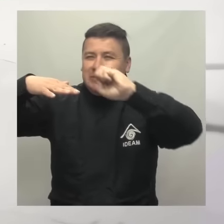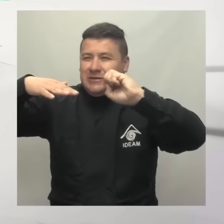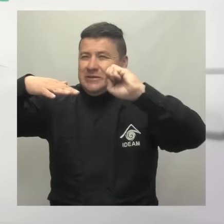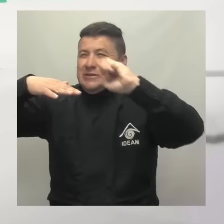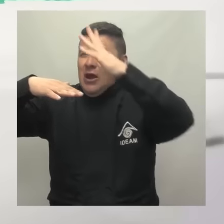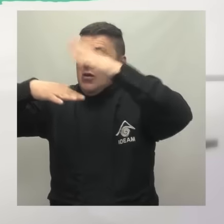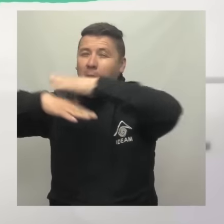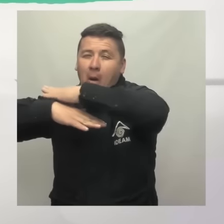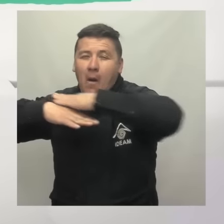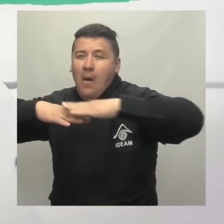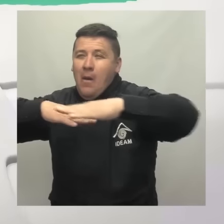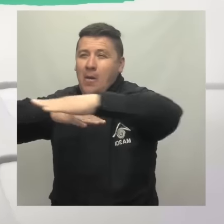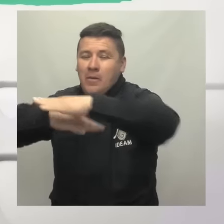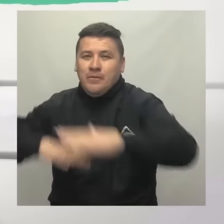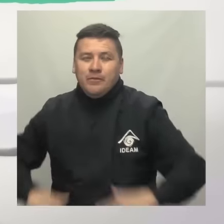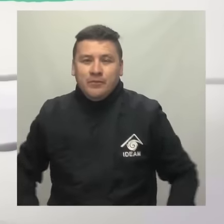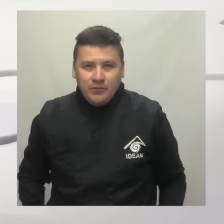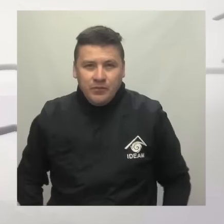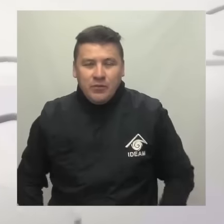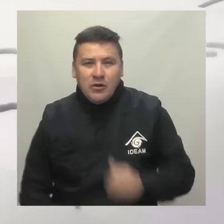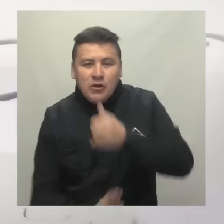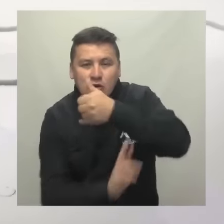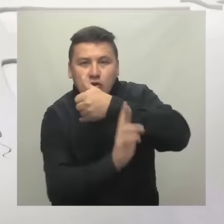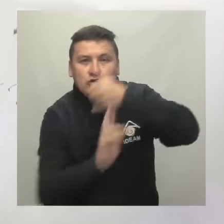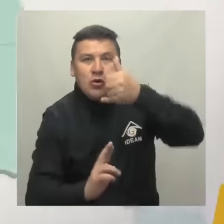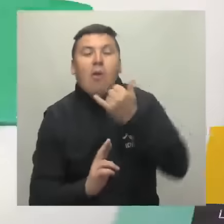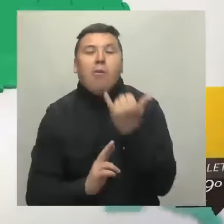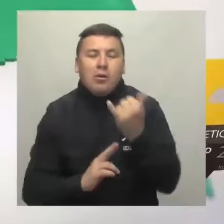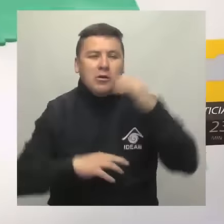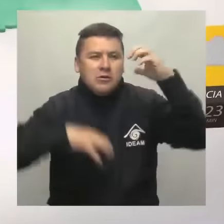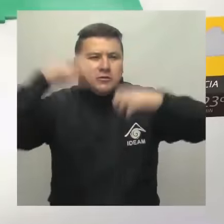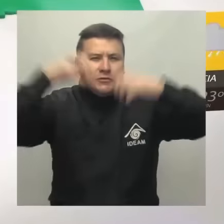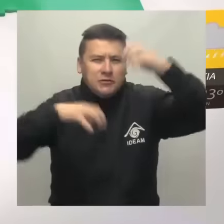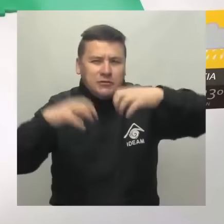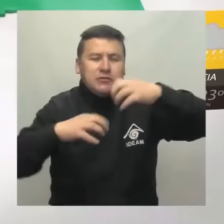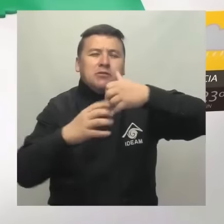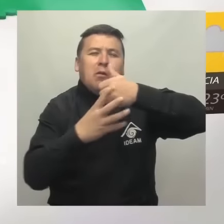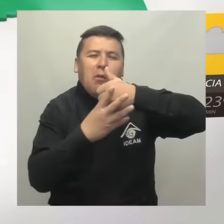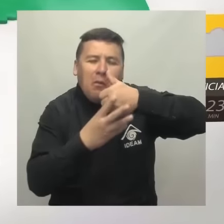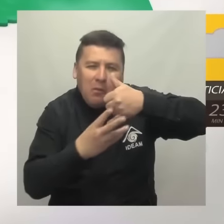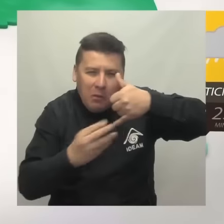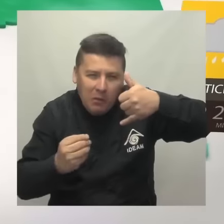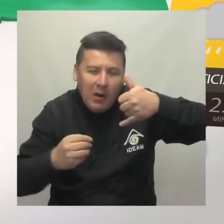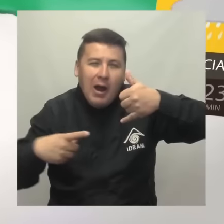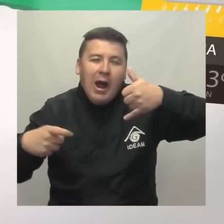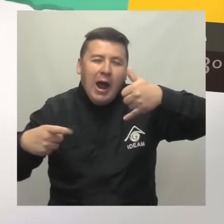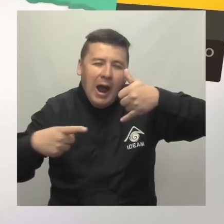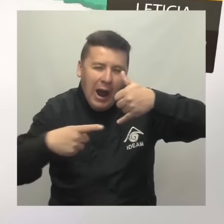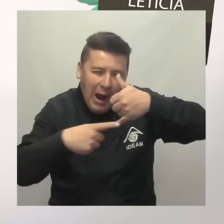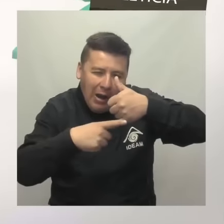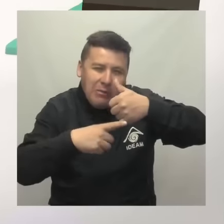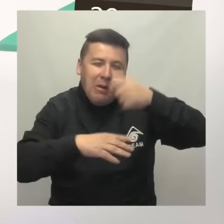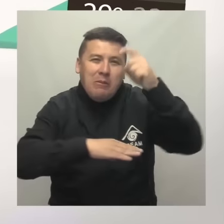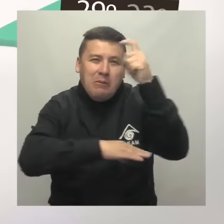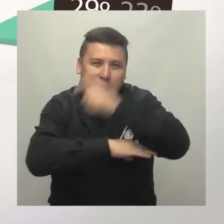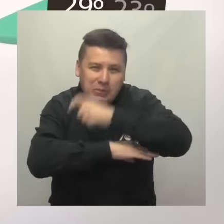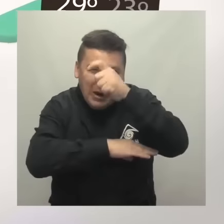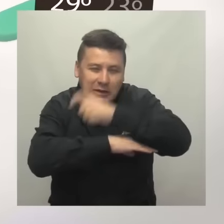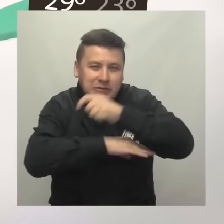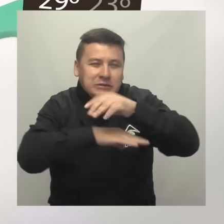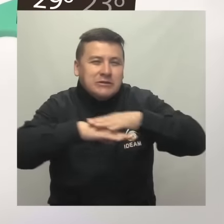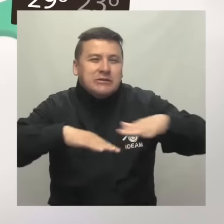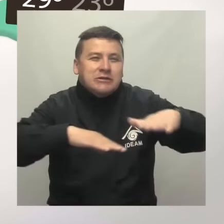de la región. Hacia el sur del país tenemos lluvias en sectores del Guaymía, zonas dispersas de Amazonas y Baupés, en zonas